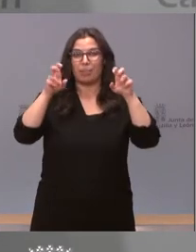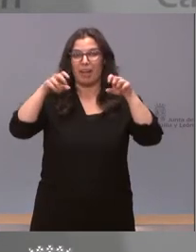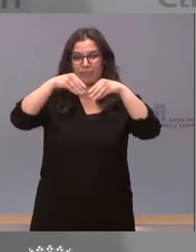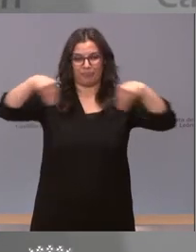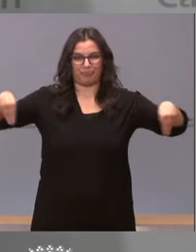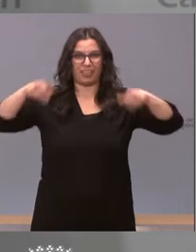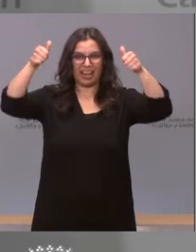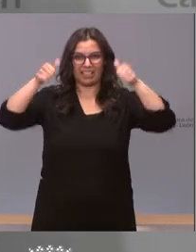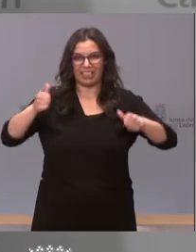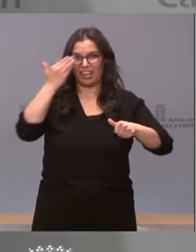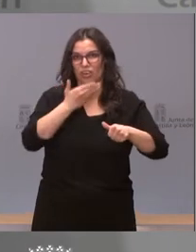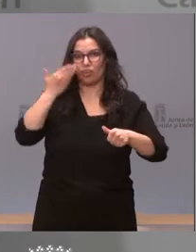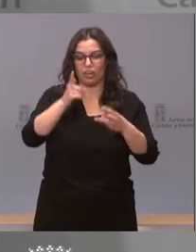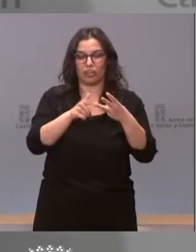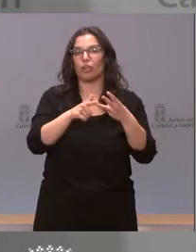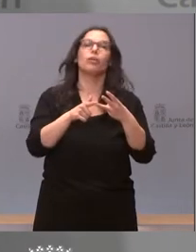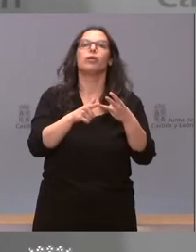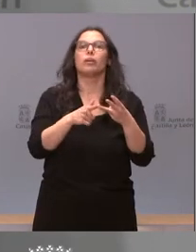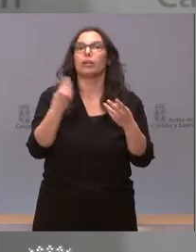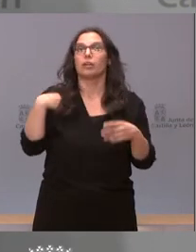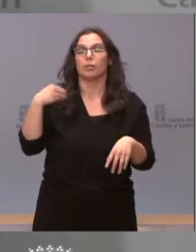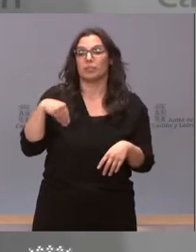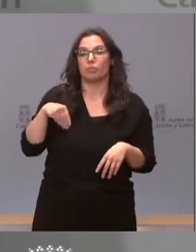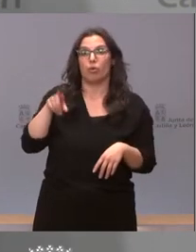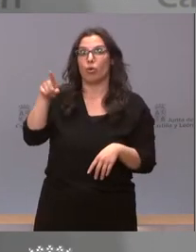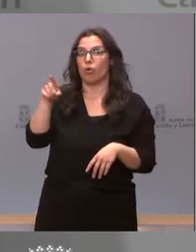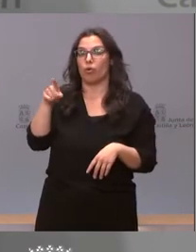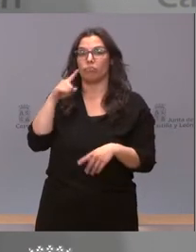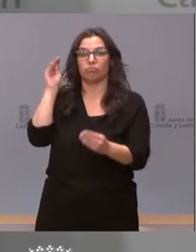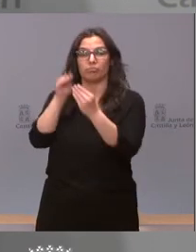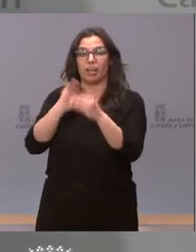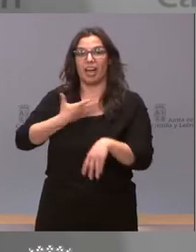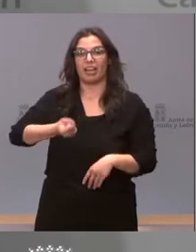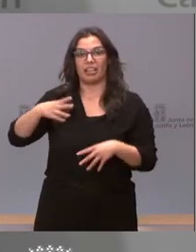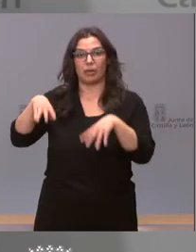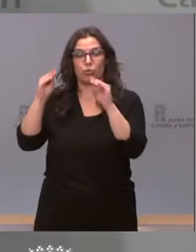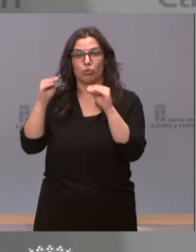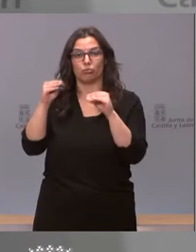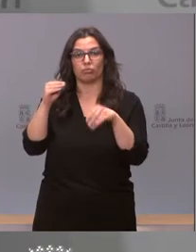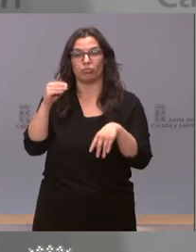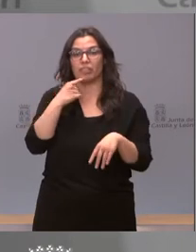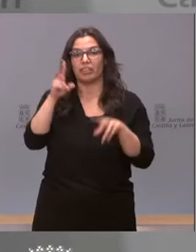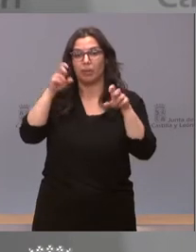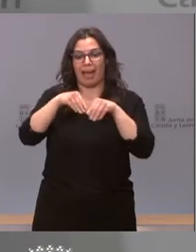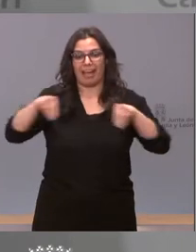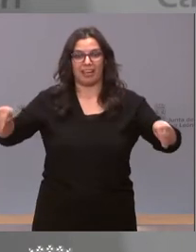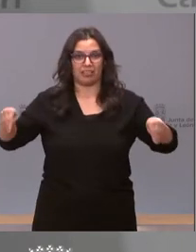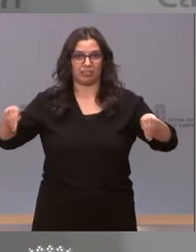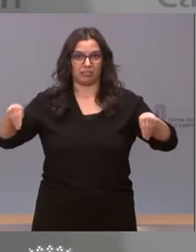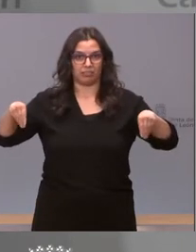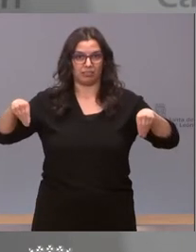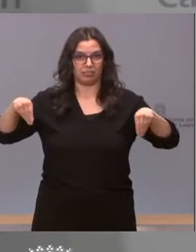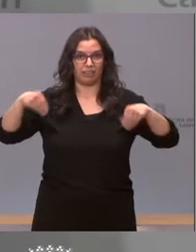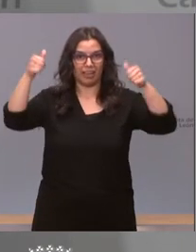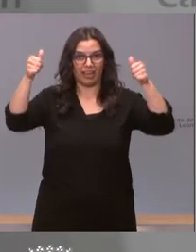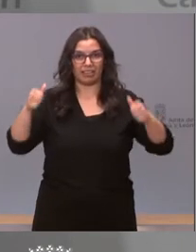a las mismas declaraciones de Daniel de la Rosa, alcalde de Burgos, sobre los carteles colocados